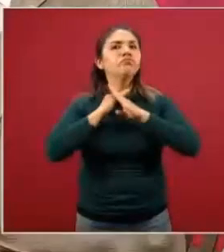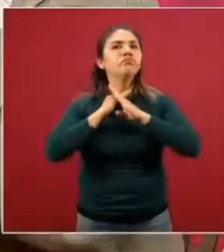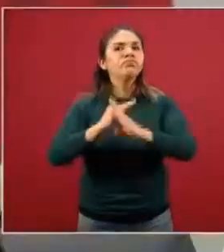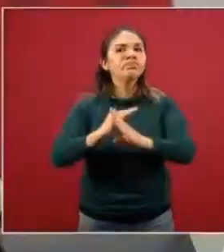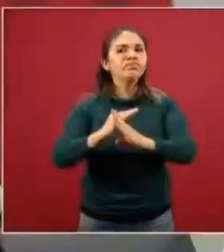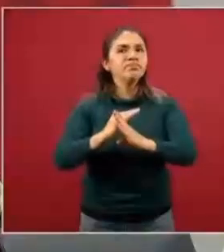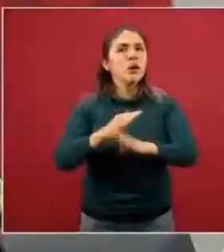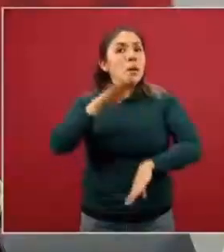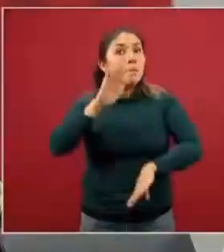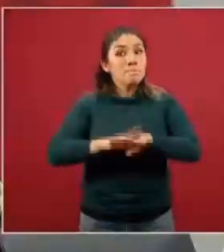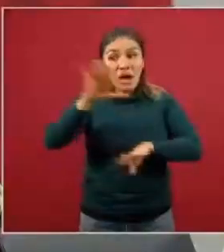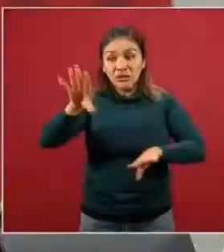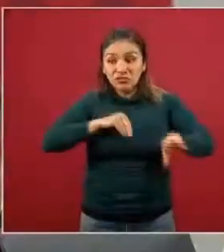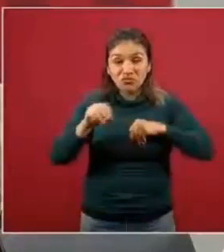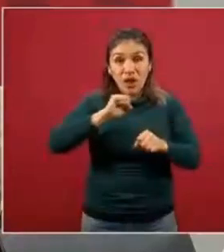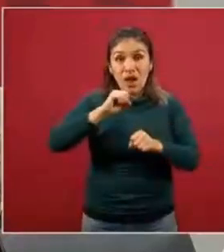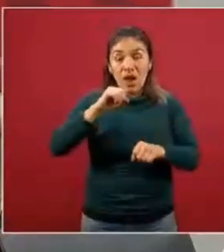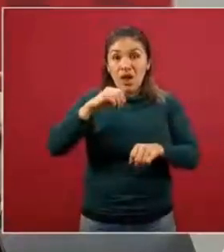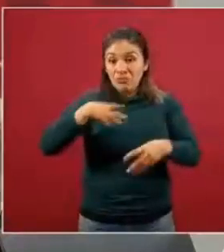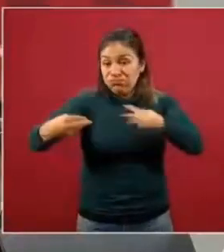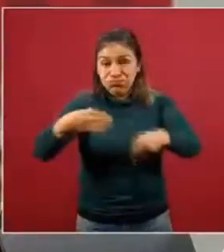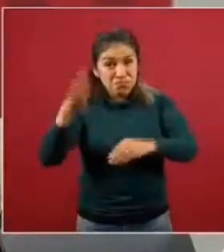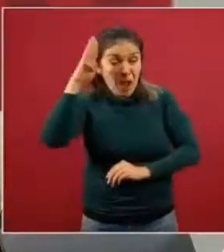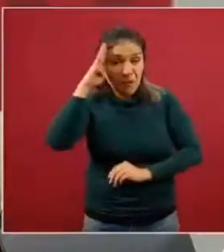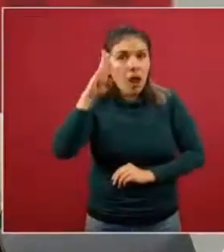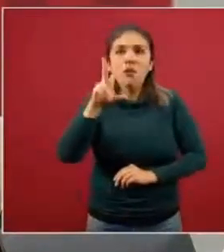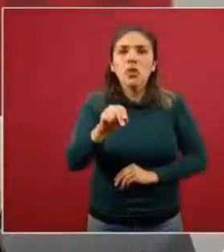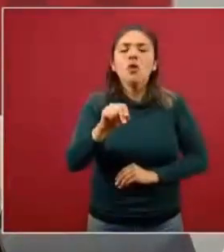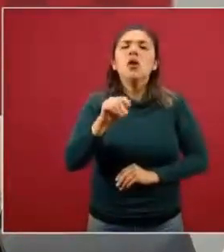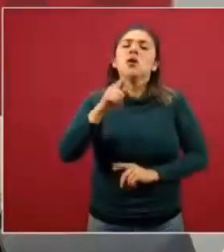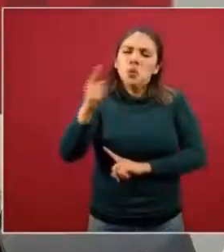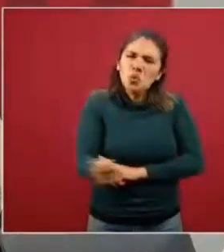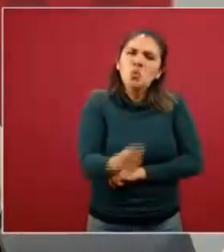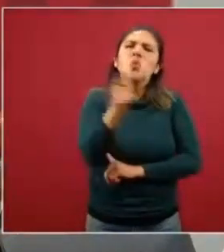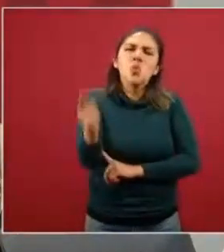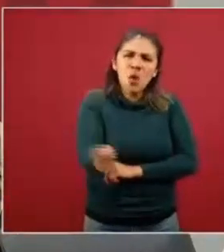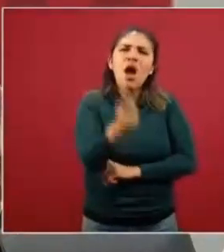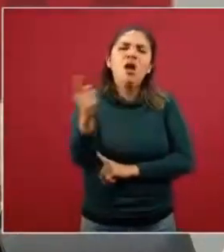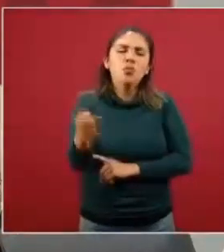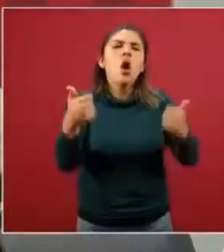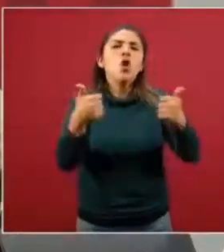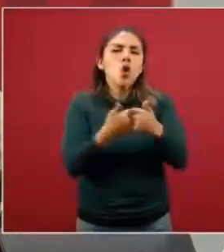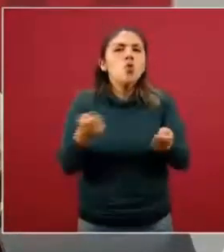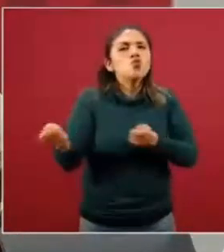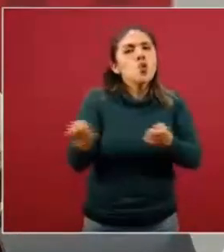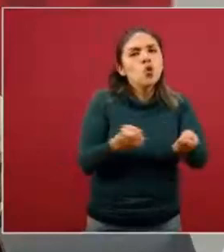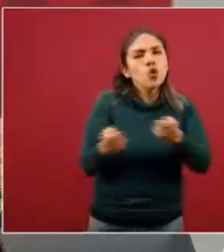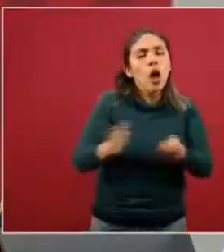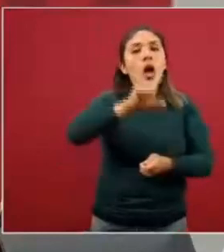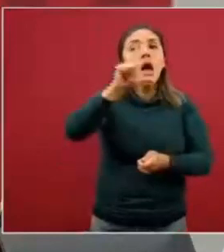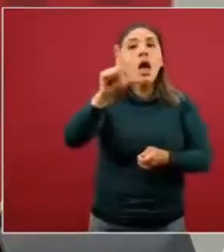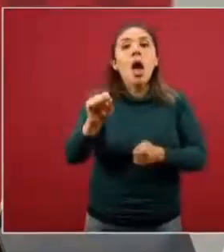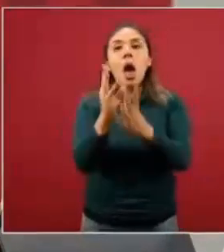permite que haya una epidemia y entonces se mantenga la epidemia controlada y finalmente desaparezca.